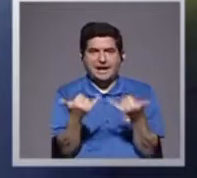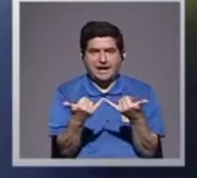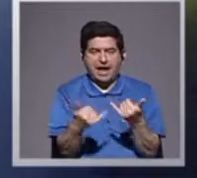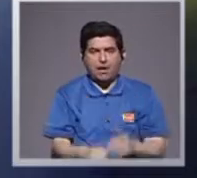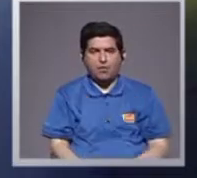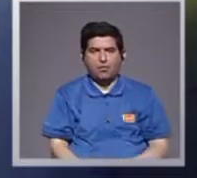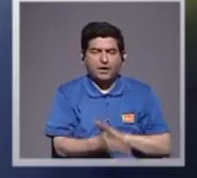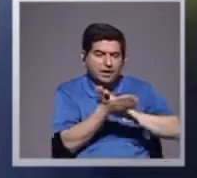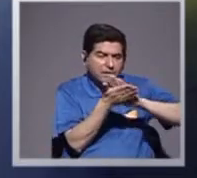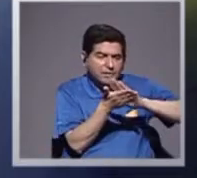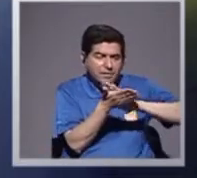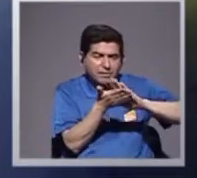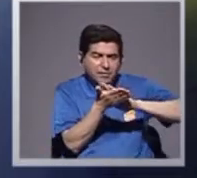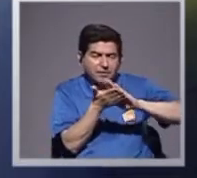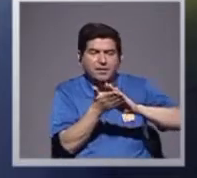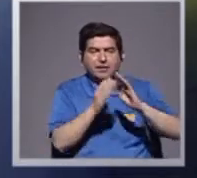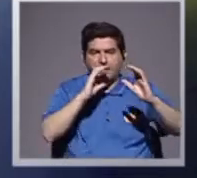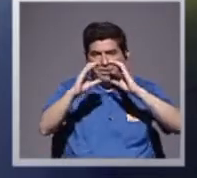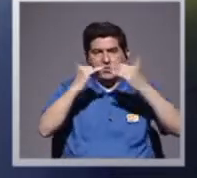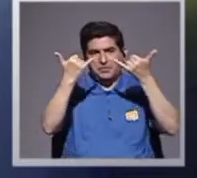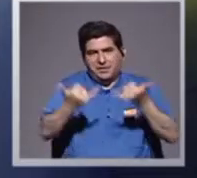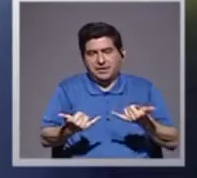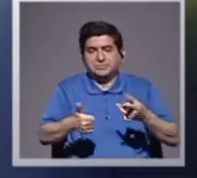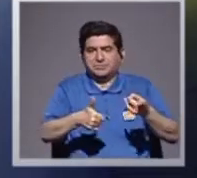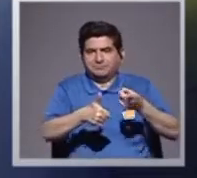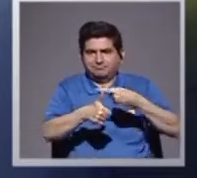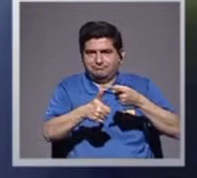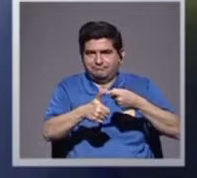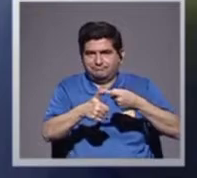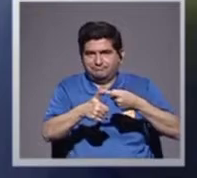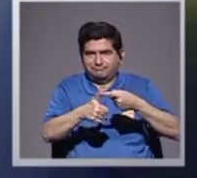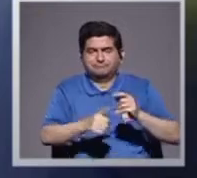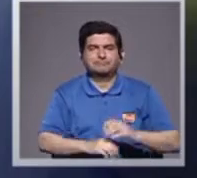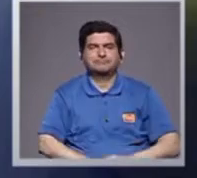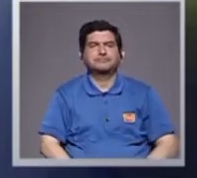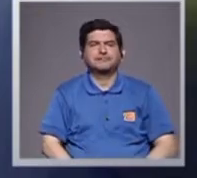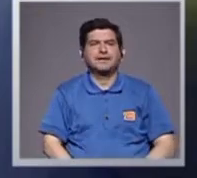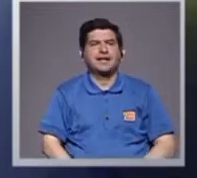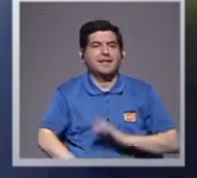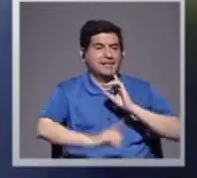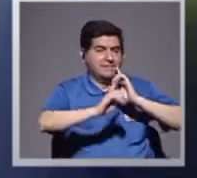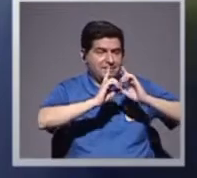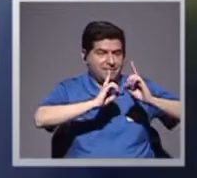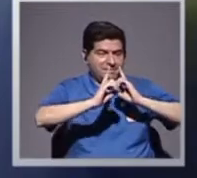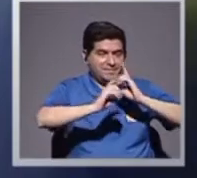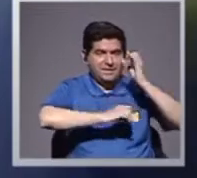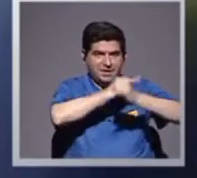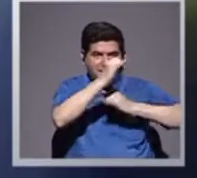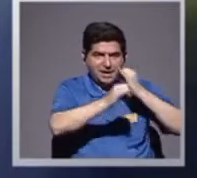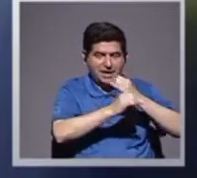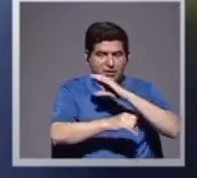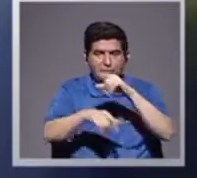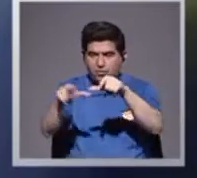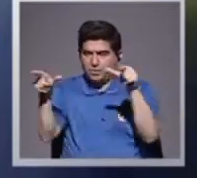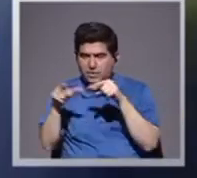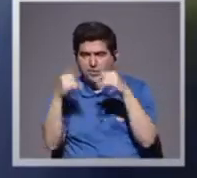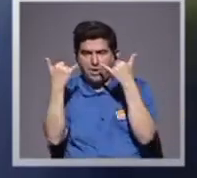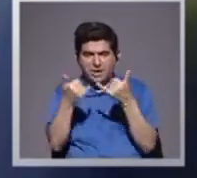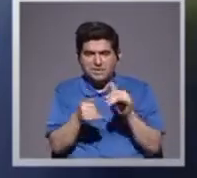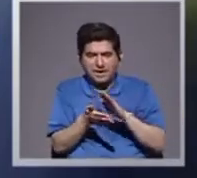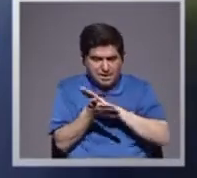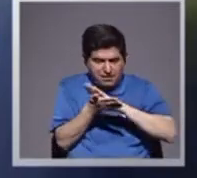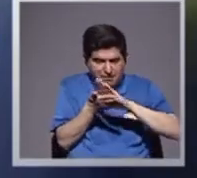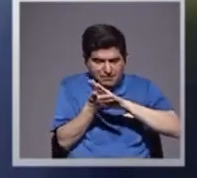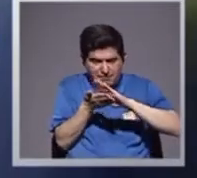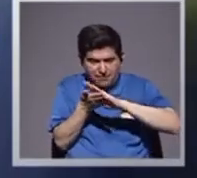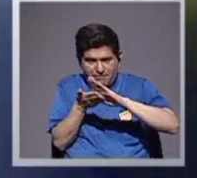dicha muy depurada, la conversación, lo primero es, la conversación, el diálogo internacional, y local, está muy depurado, y podemos